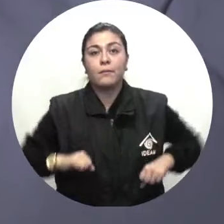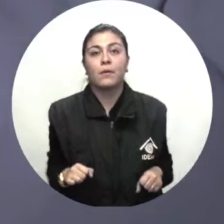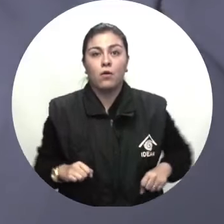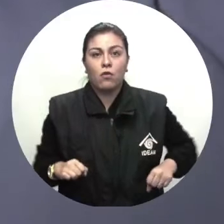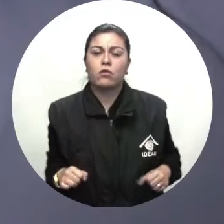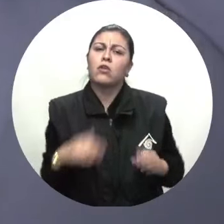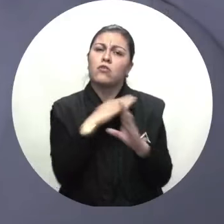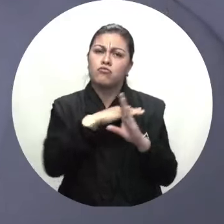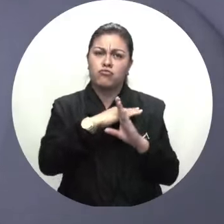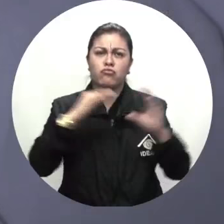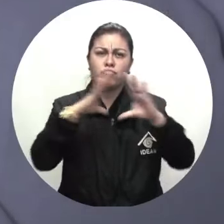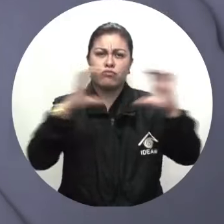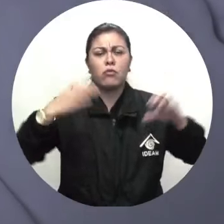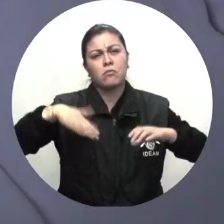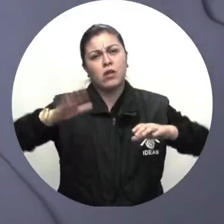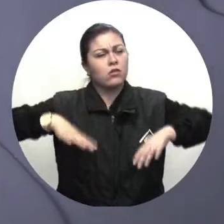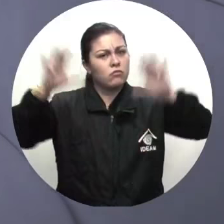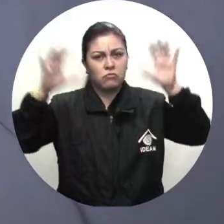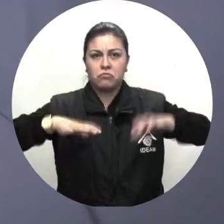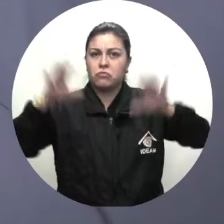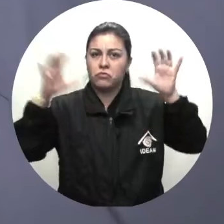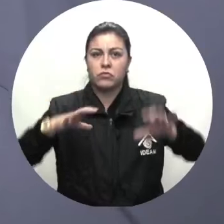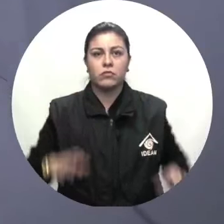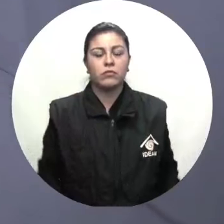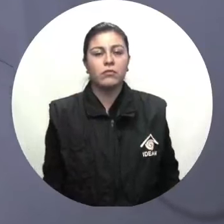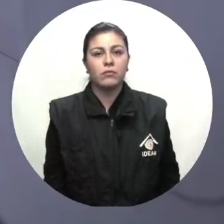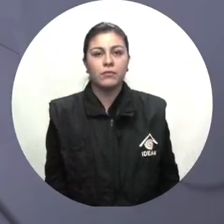parcialmente cubierto con predominio de tiempo seco.